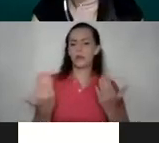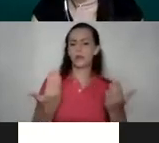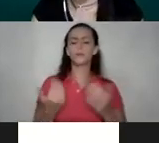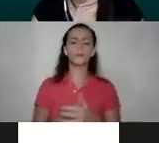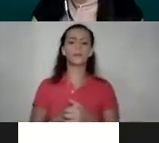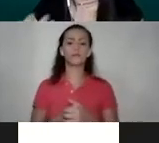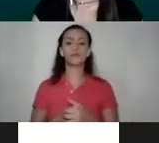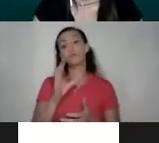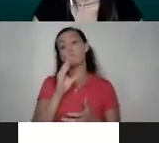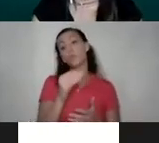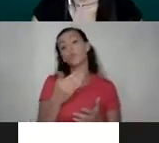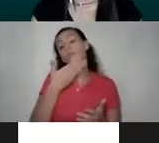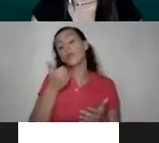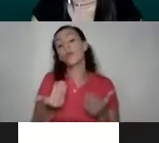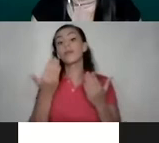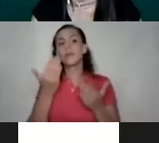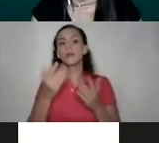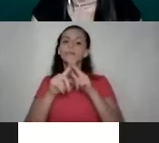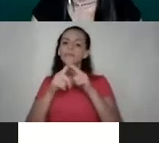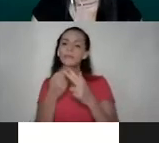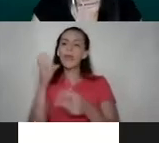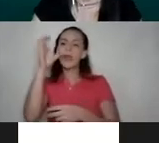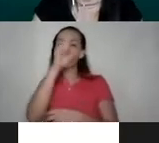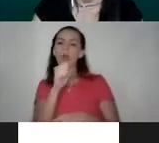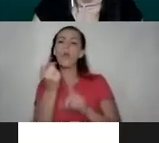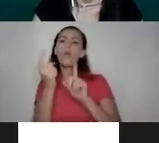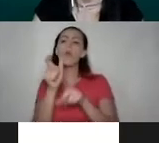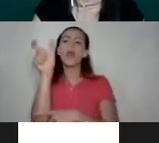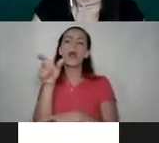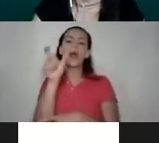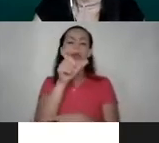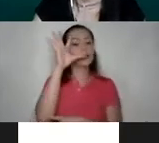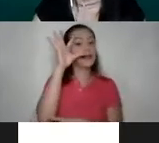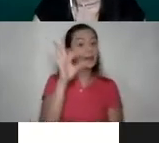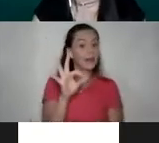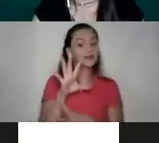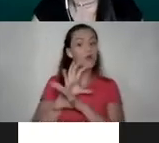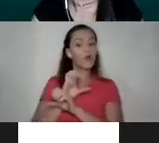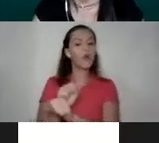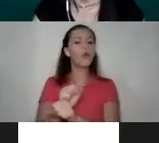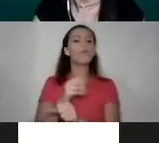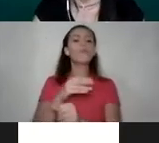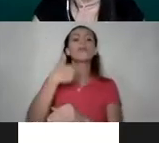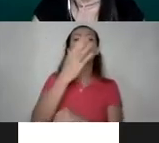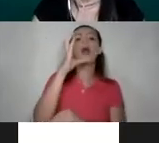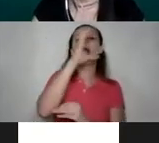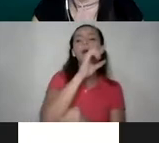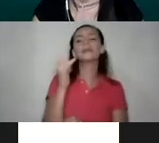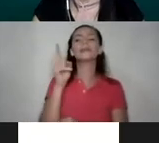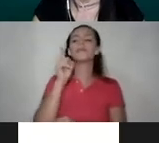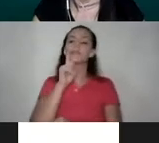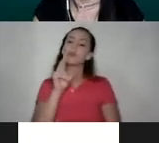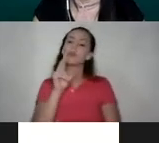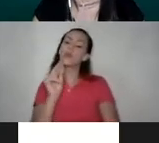Y a lo mejor empezar por identificar cuáles pueden ser esas creencias y luego darme cuenta si son mitos o no, es una